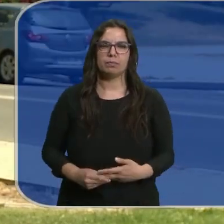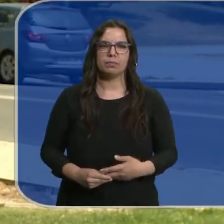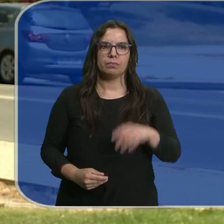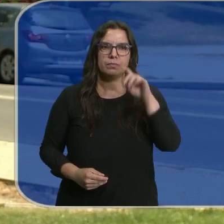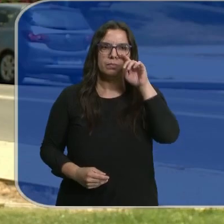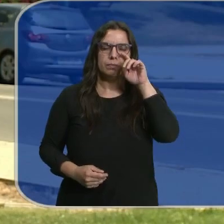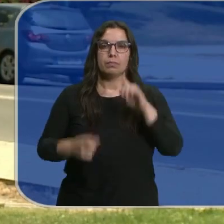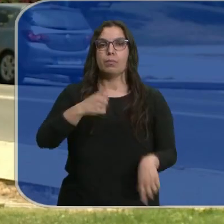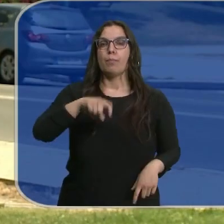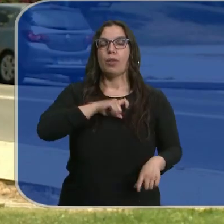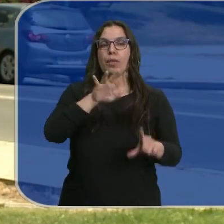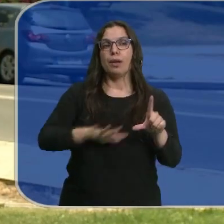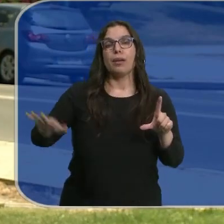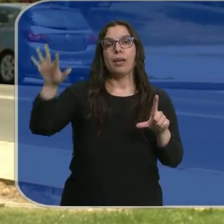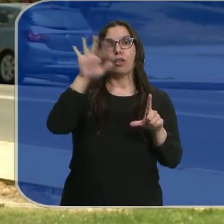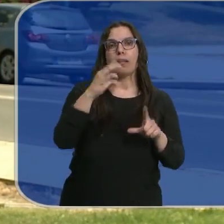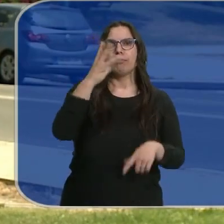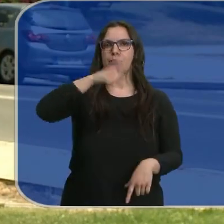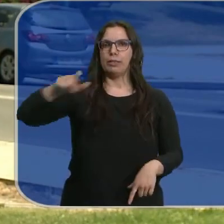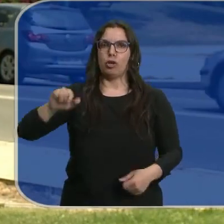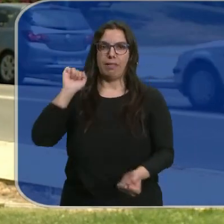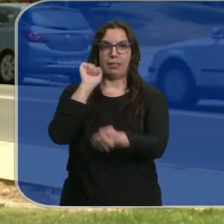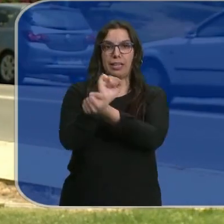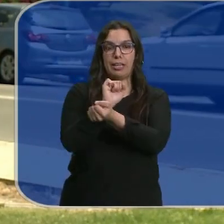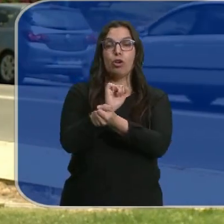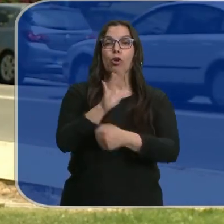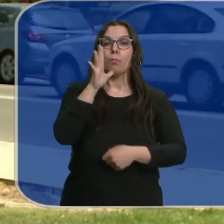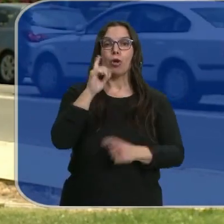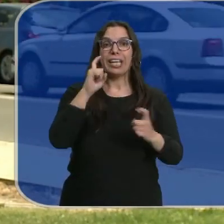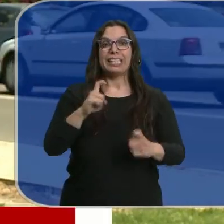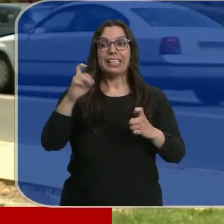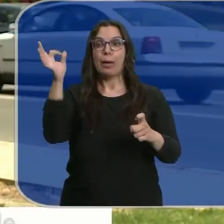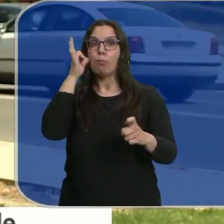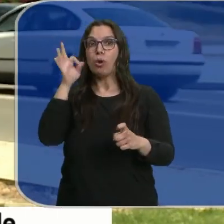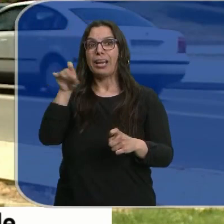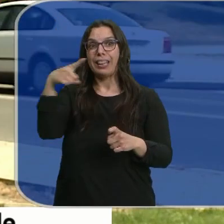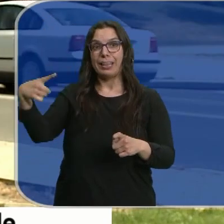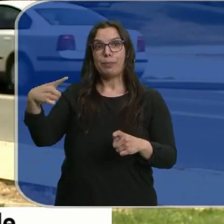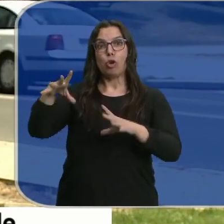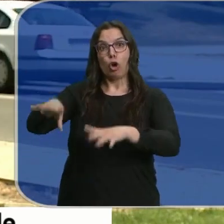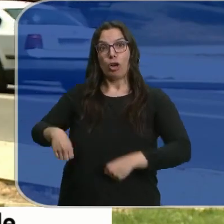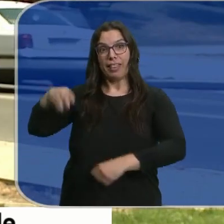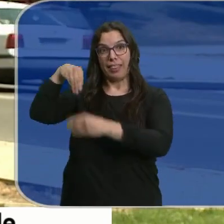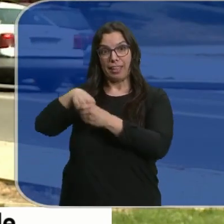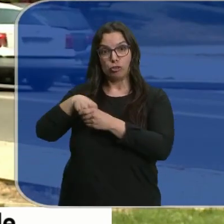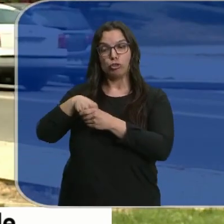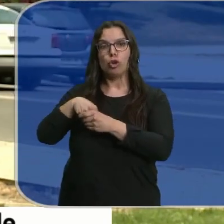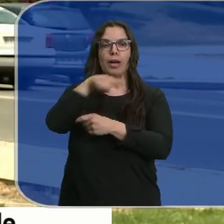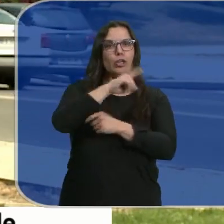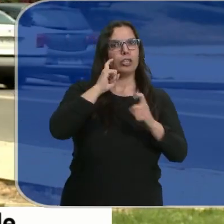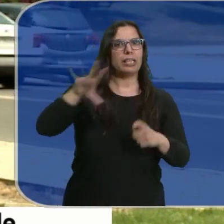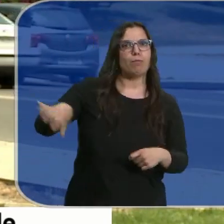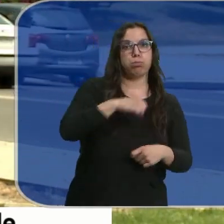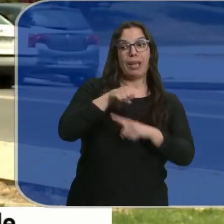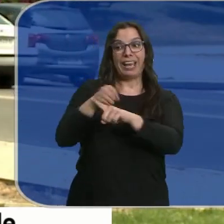La Policía Nacional ha detenido a tres personas por intentar llevarse la fuerza a una mujer que residía en un piso de acogida en esta ciudad tras haber